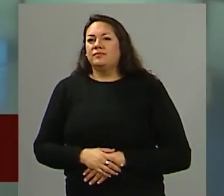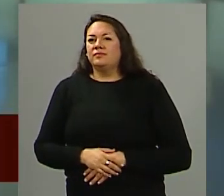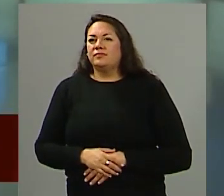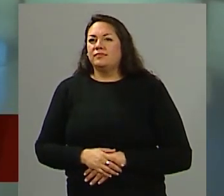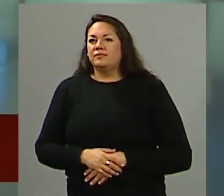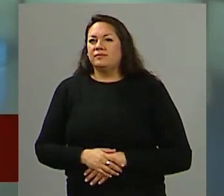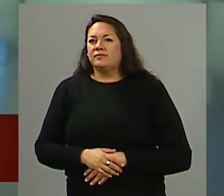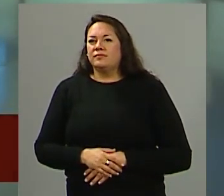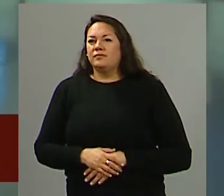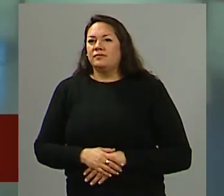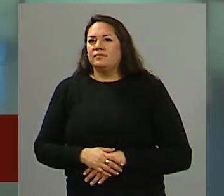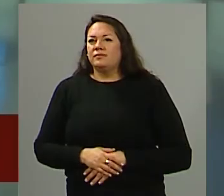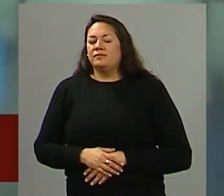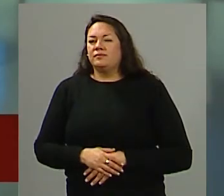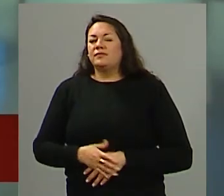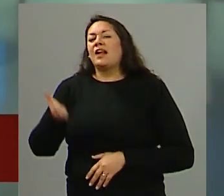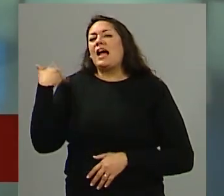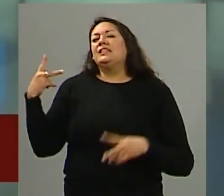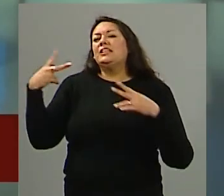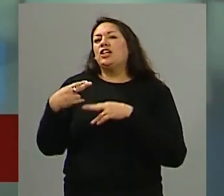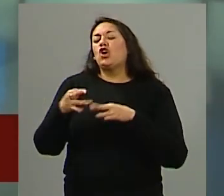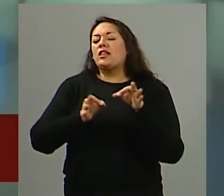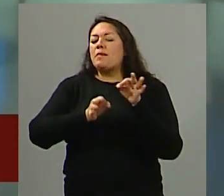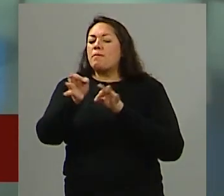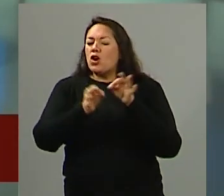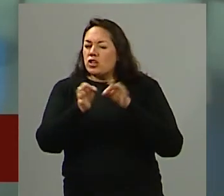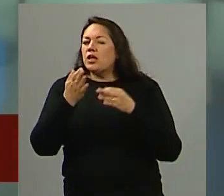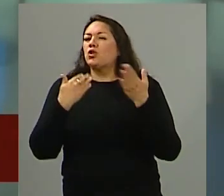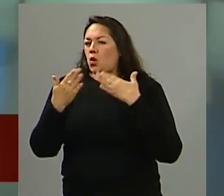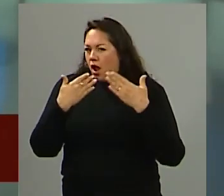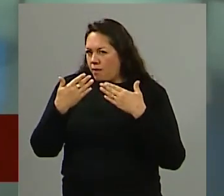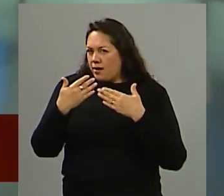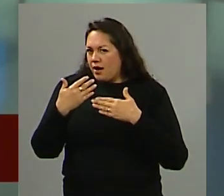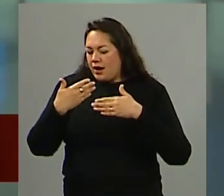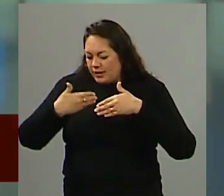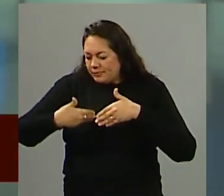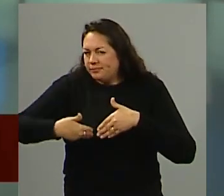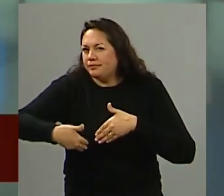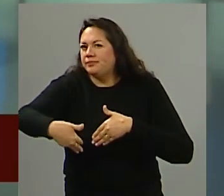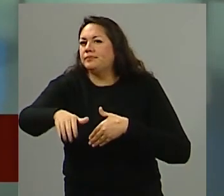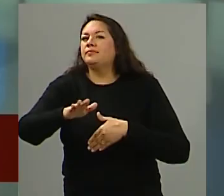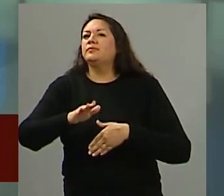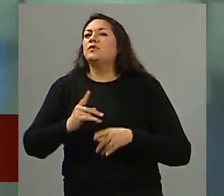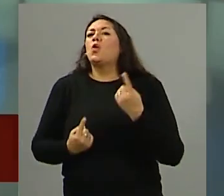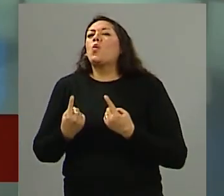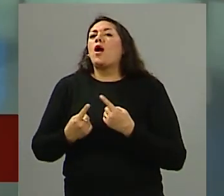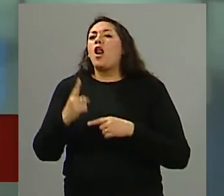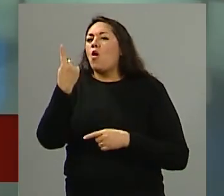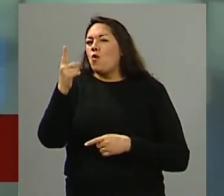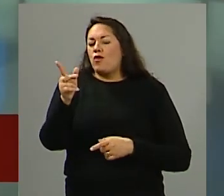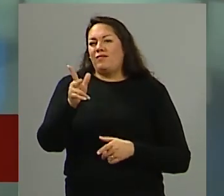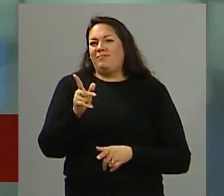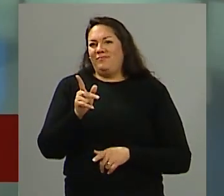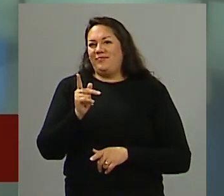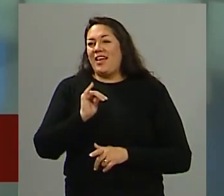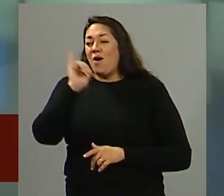lo decíamos recién fuera de aire proyectos en los cuales se ha avanzado en estas últimas horas aquí en Mendoza yo me quedo con uno pero vos me tenés que